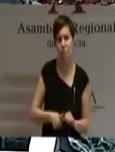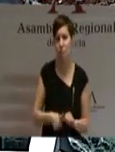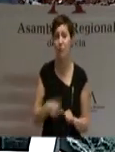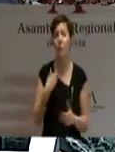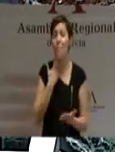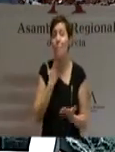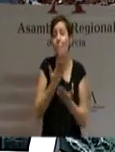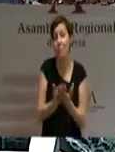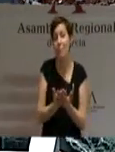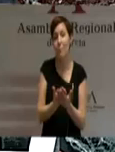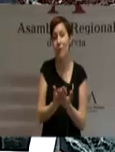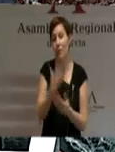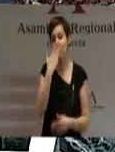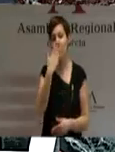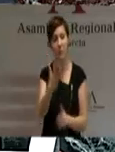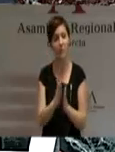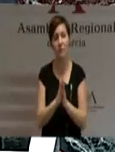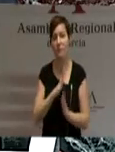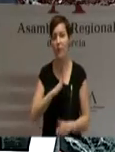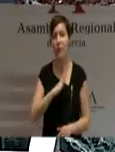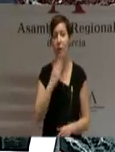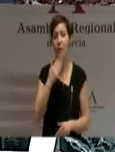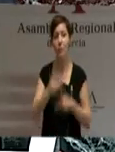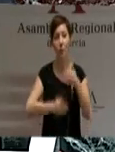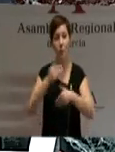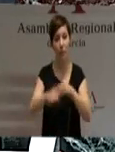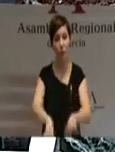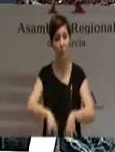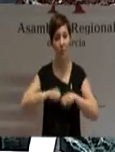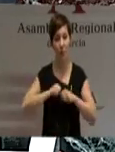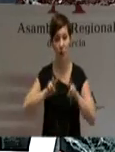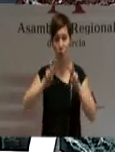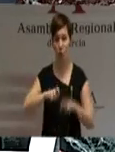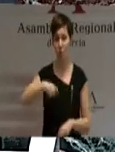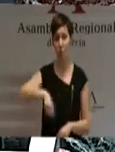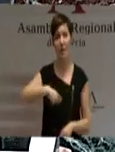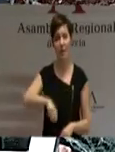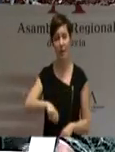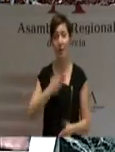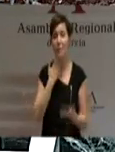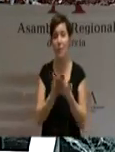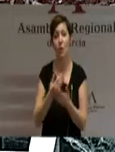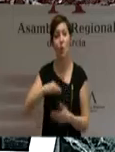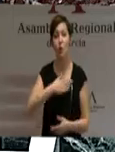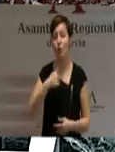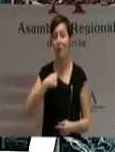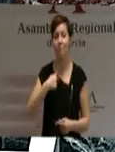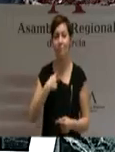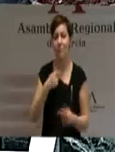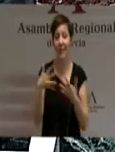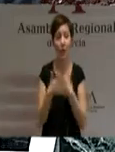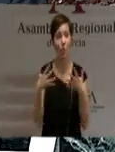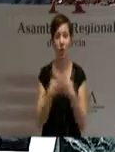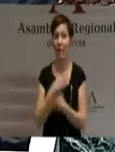pido encarecidamente que abordemos este proceso de investidura con el único ánimo de servir a la democracia a la